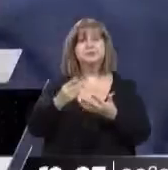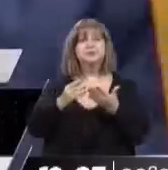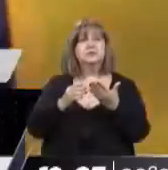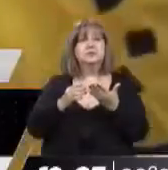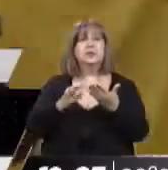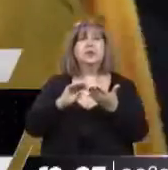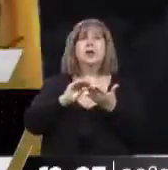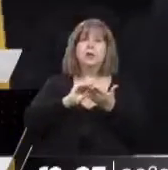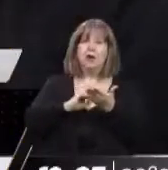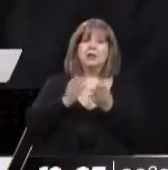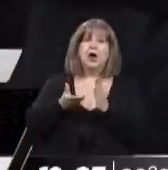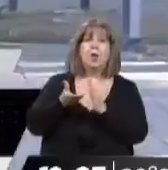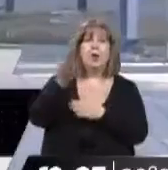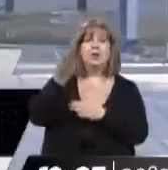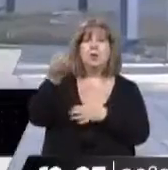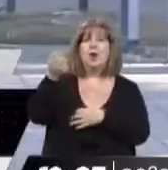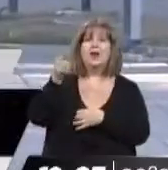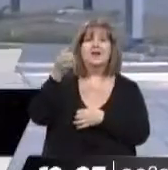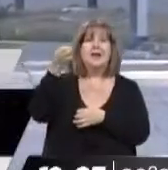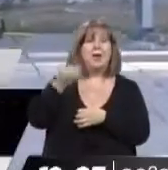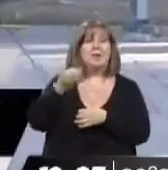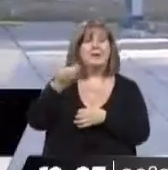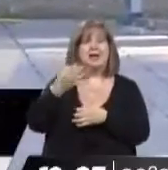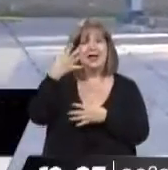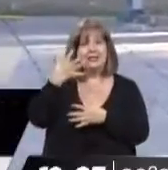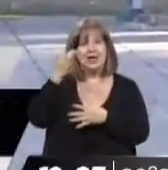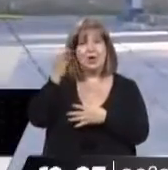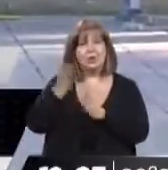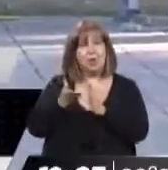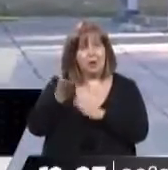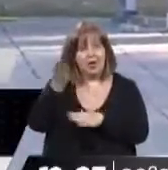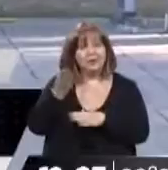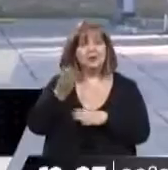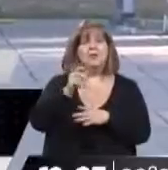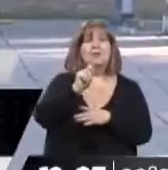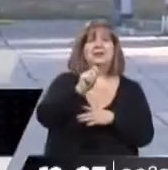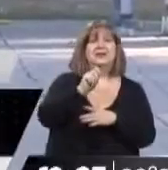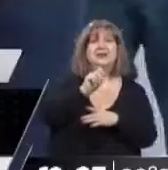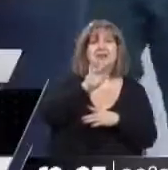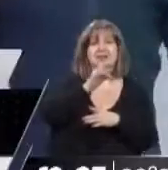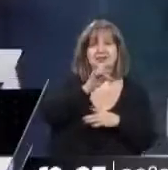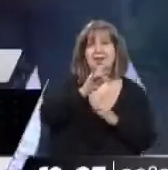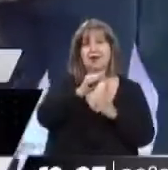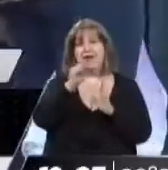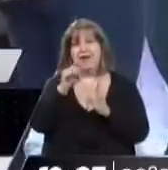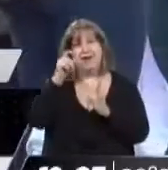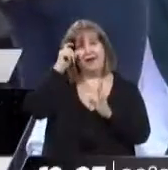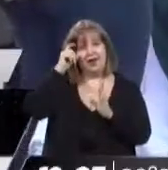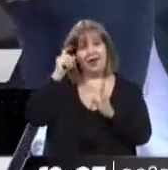Además, un aumento en la especialidad del 5% más entre los meses de diciembre y enero y